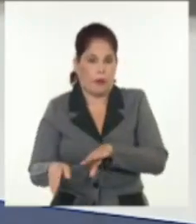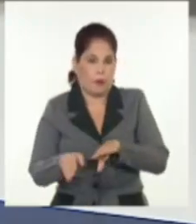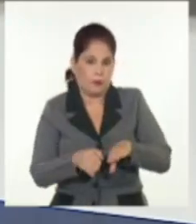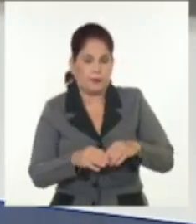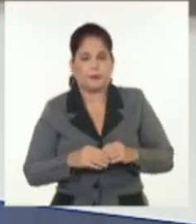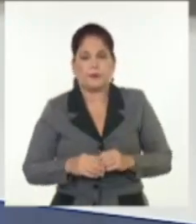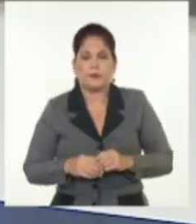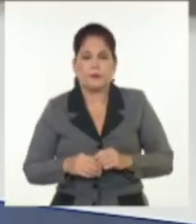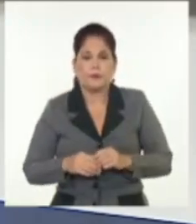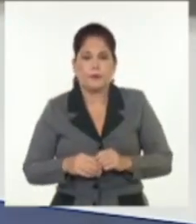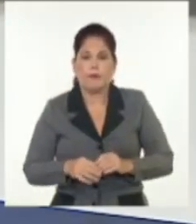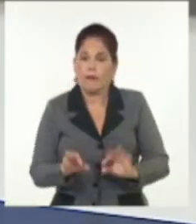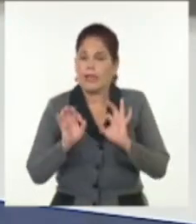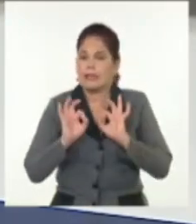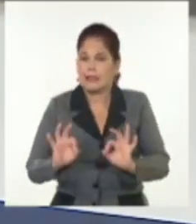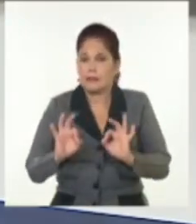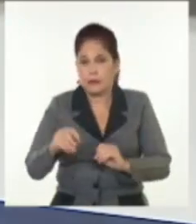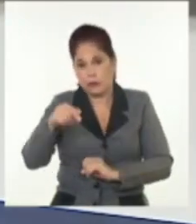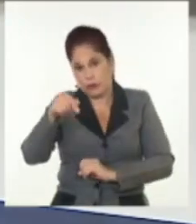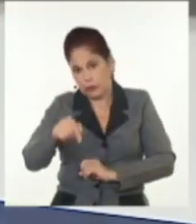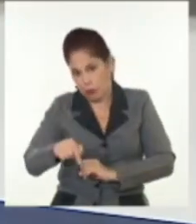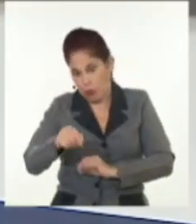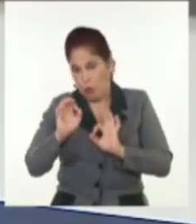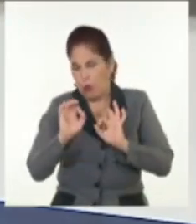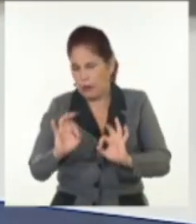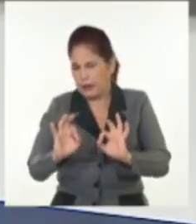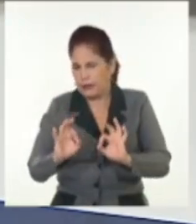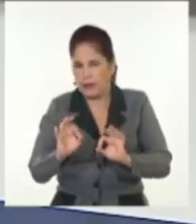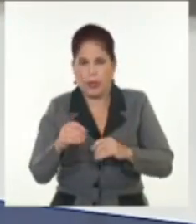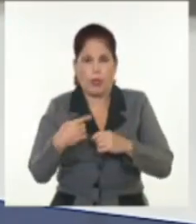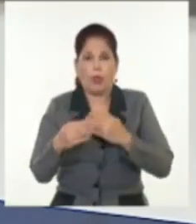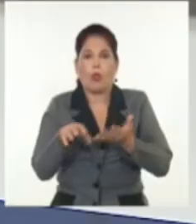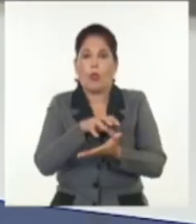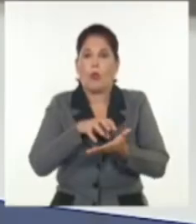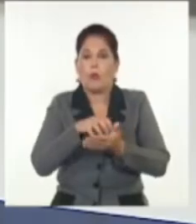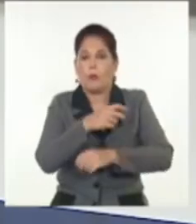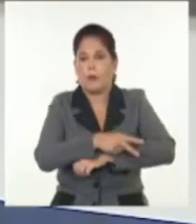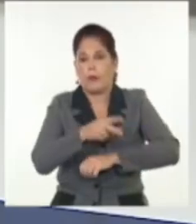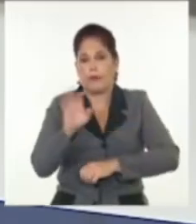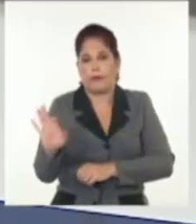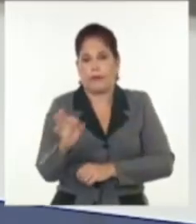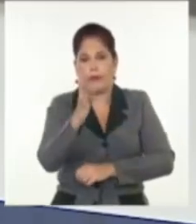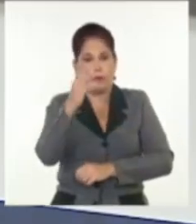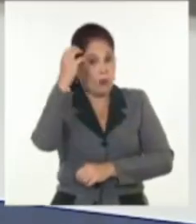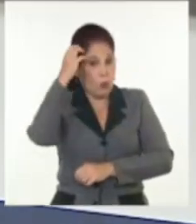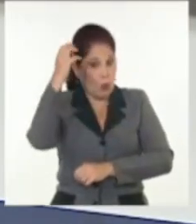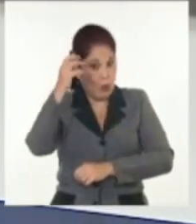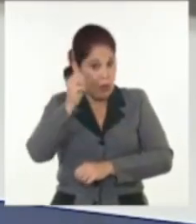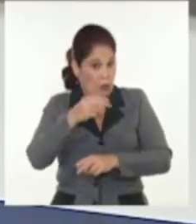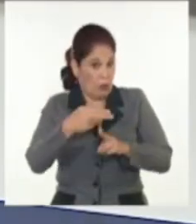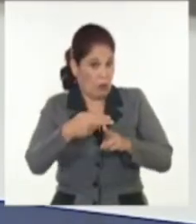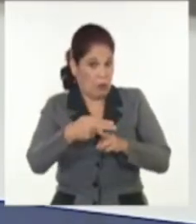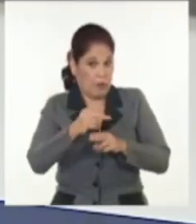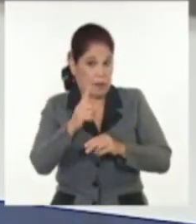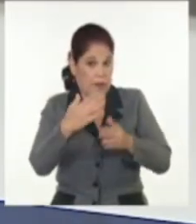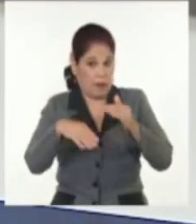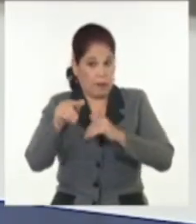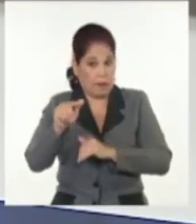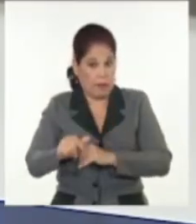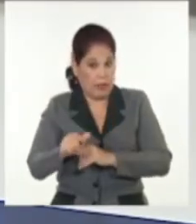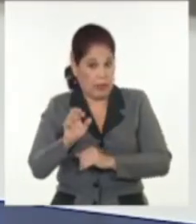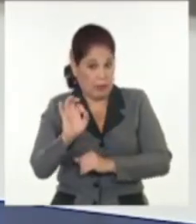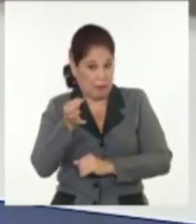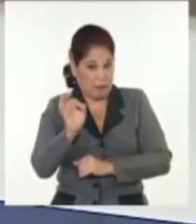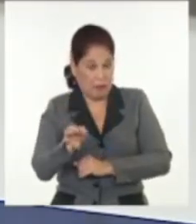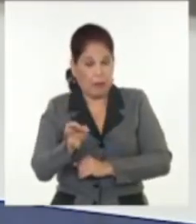Nos vamos específicamente y periodísticamente hablando hasta Francia. Allí el gobierno del recién nombrado primer ministro Michel Barnier